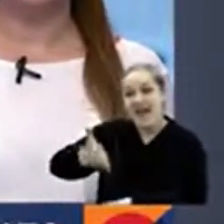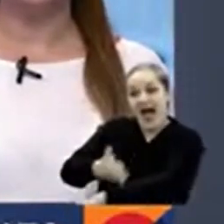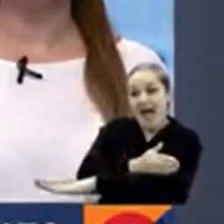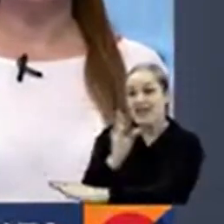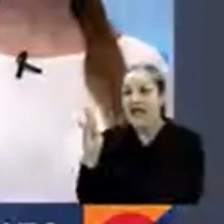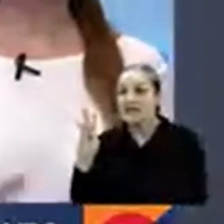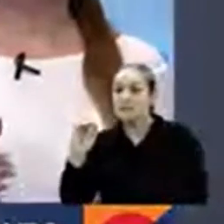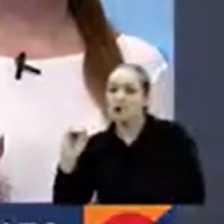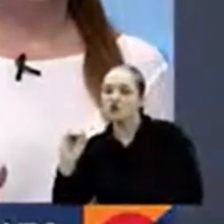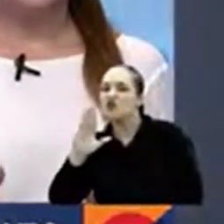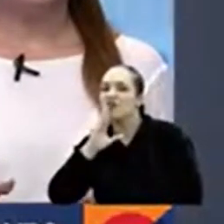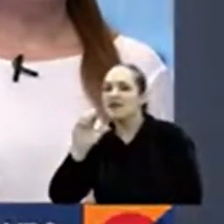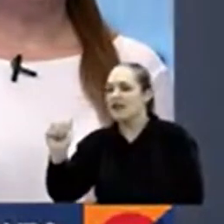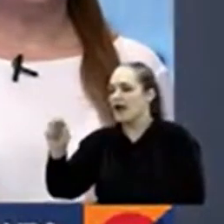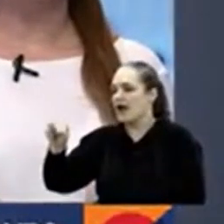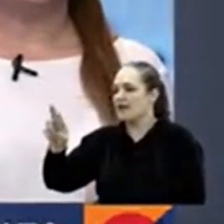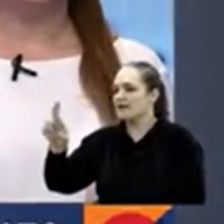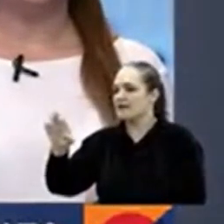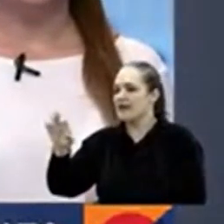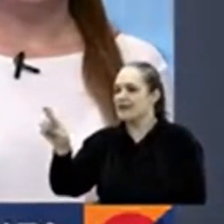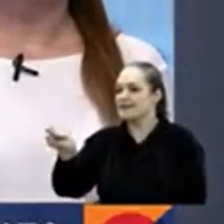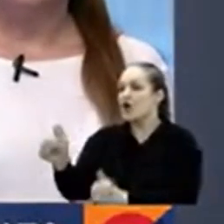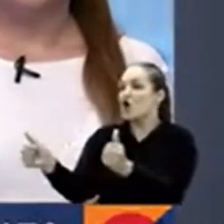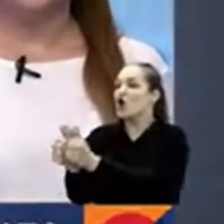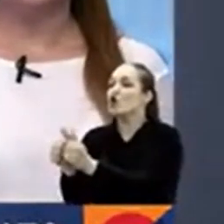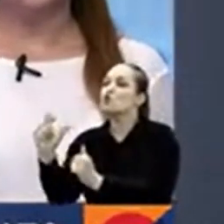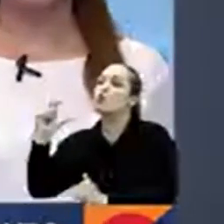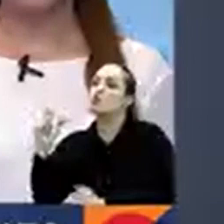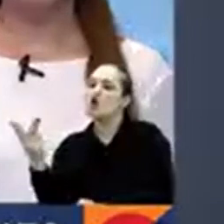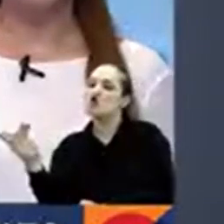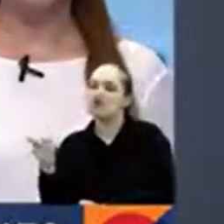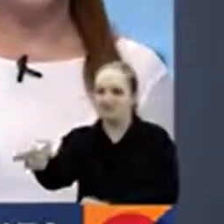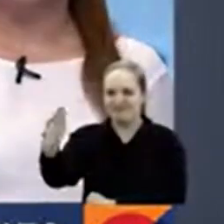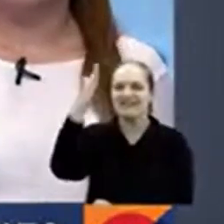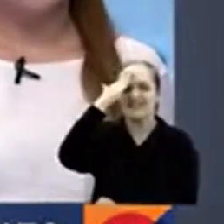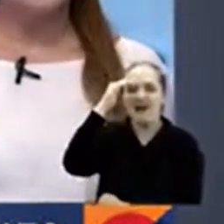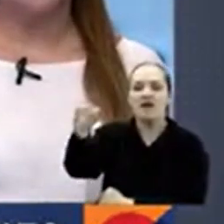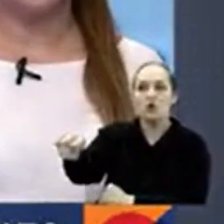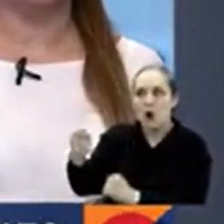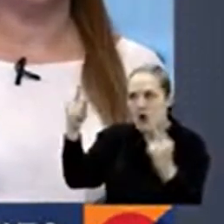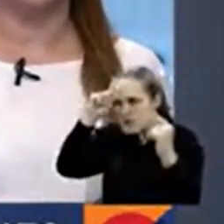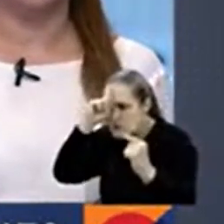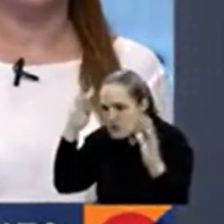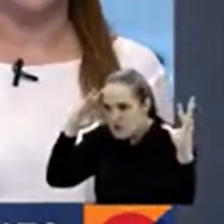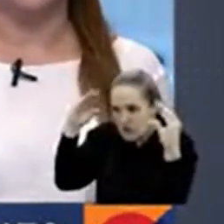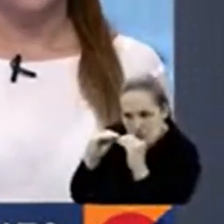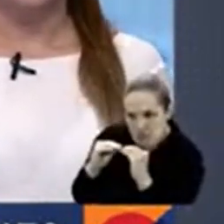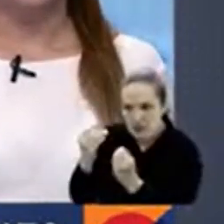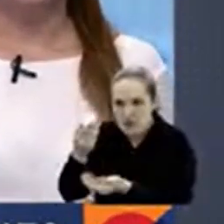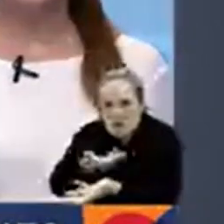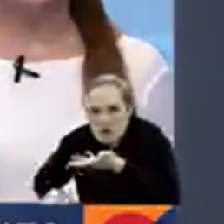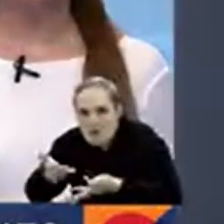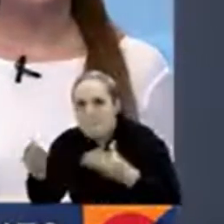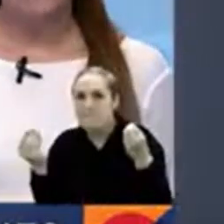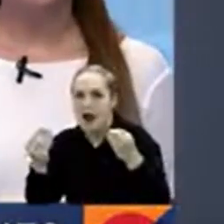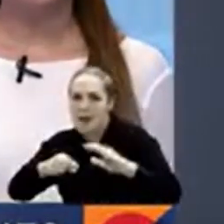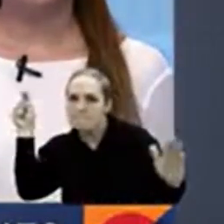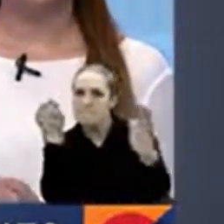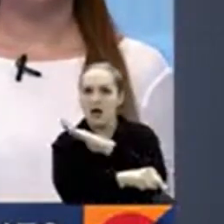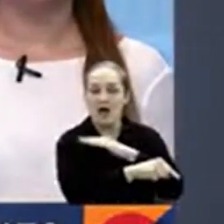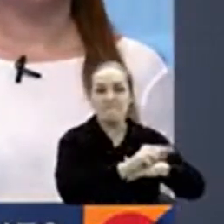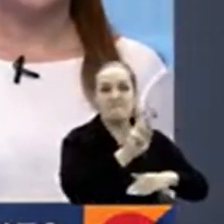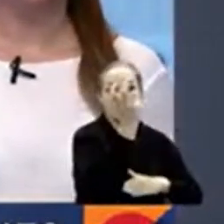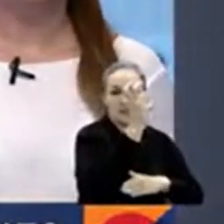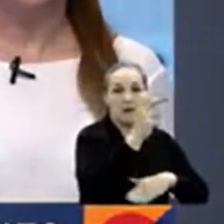Andrés Felipe Pérez y su cuñado. Y narró también el rol que ella habría cumplido en la supuesta organización criminal. Con ella ya son